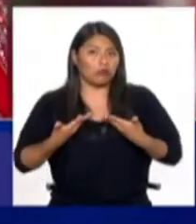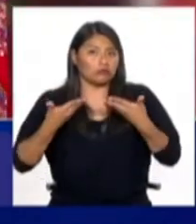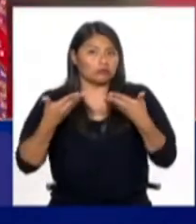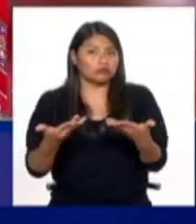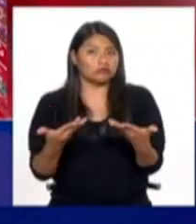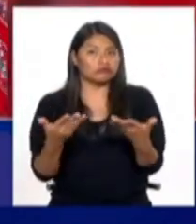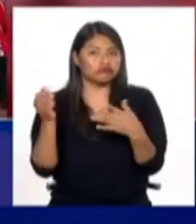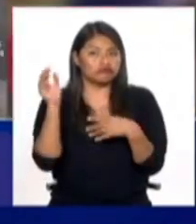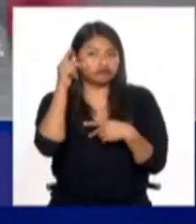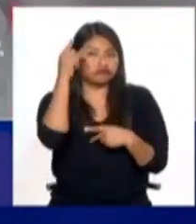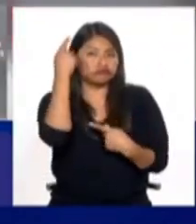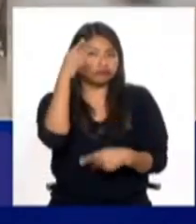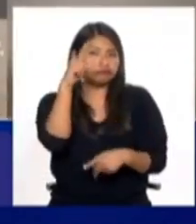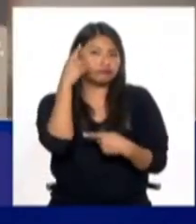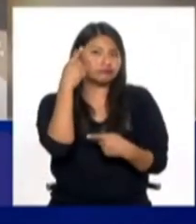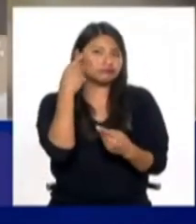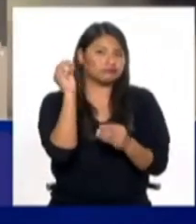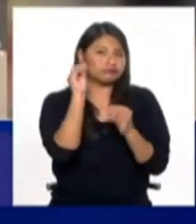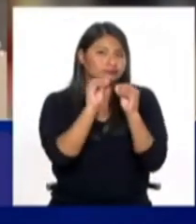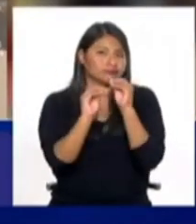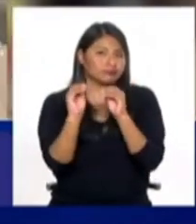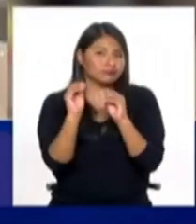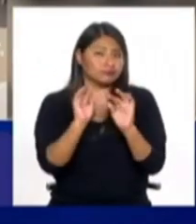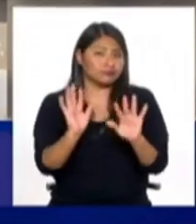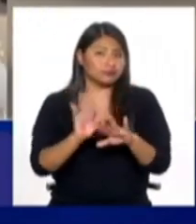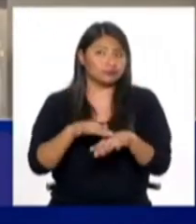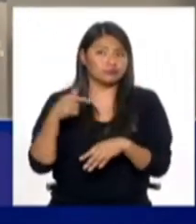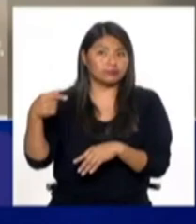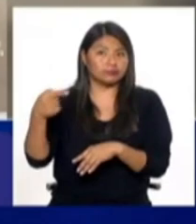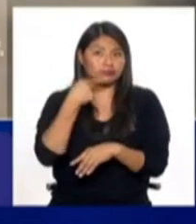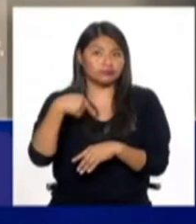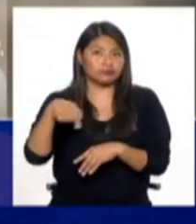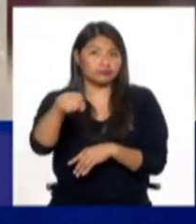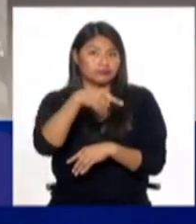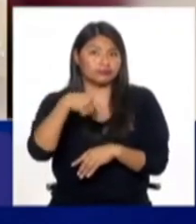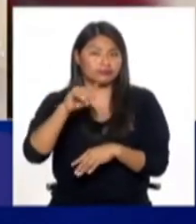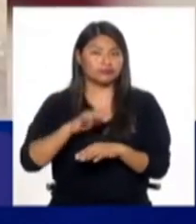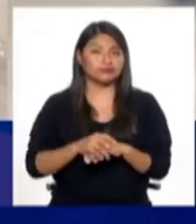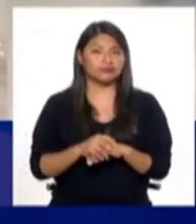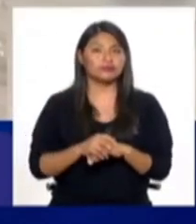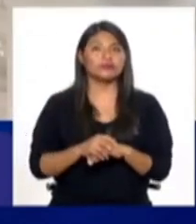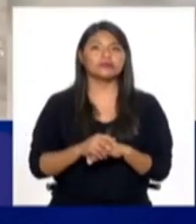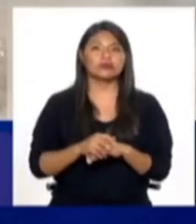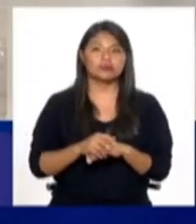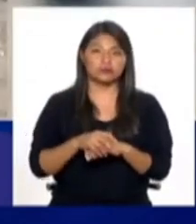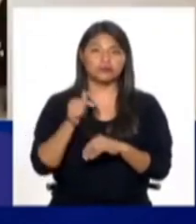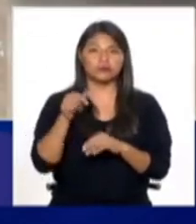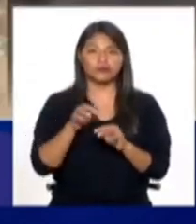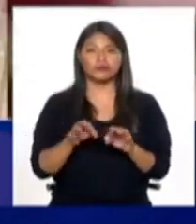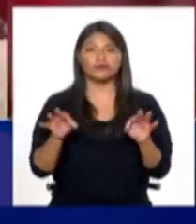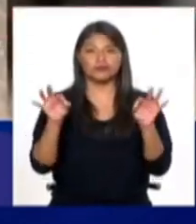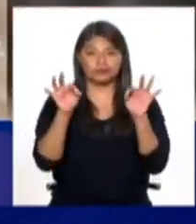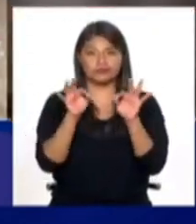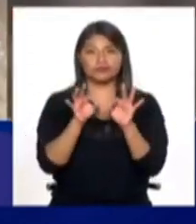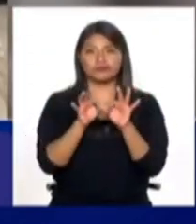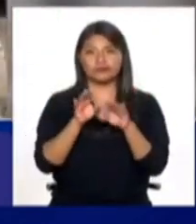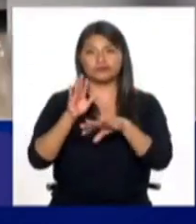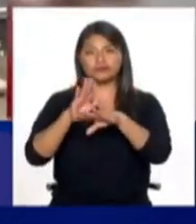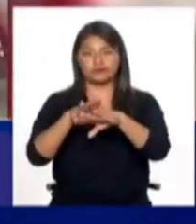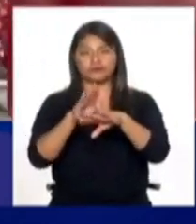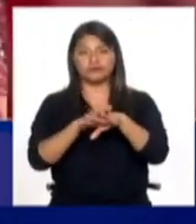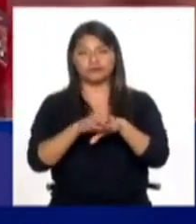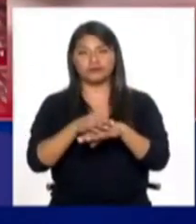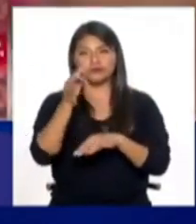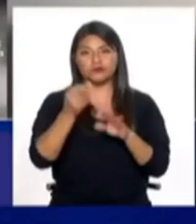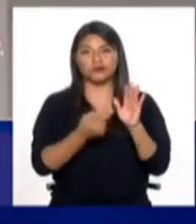nos da cuenta de que no hay una aceptación de la situación. Creo que es importante que seamos muy honestos